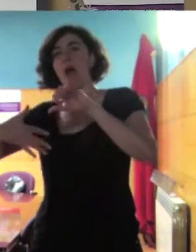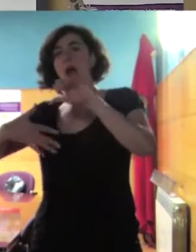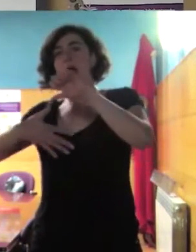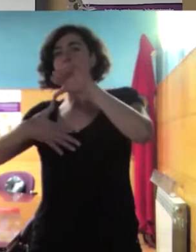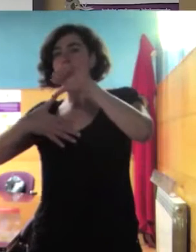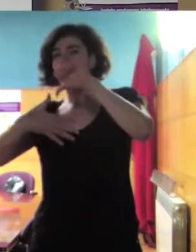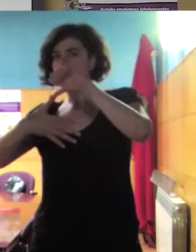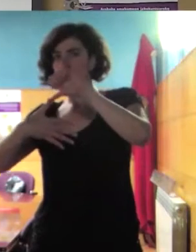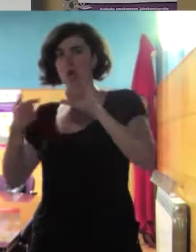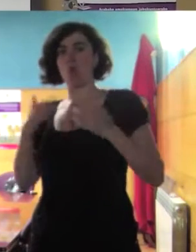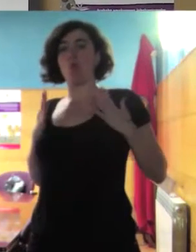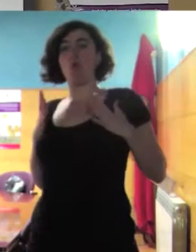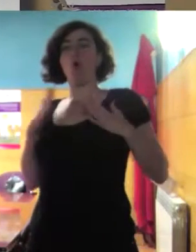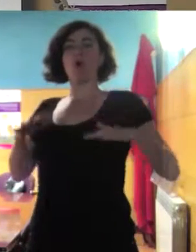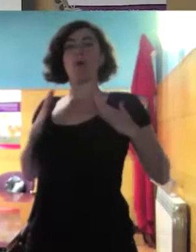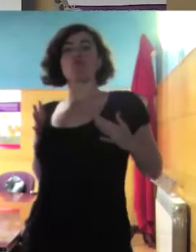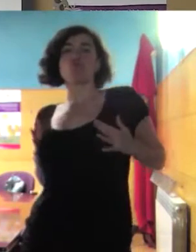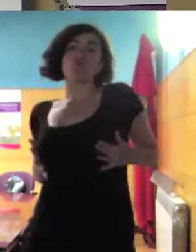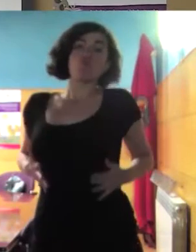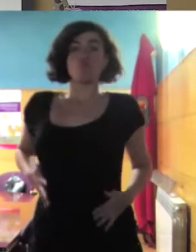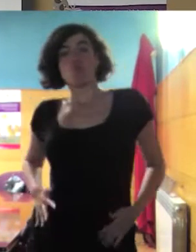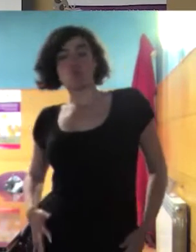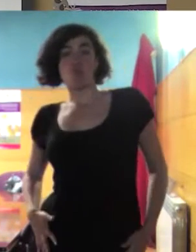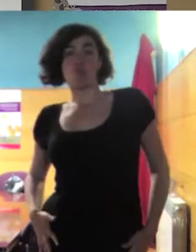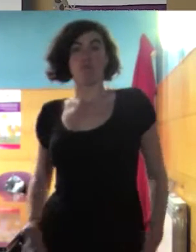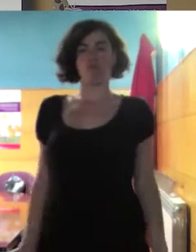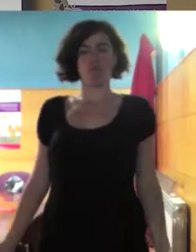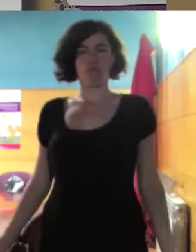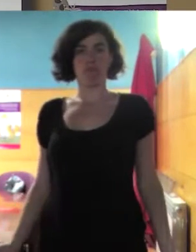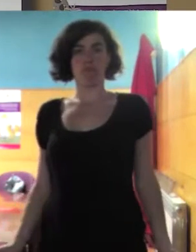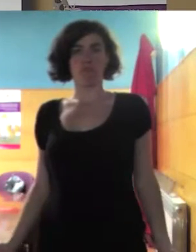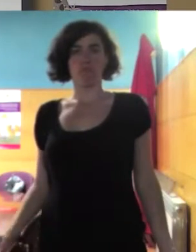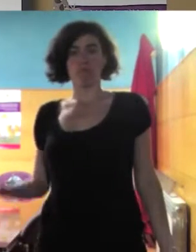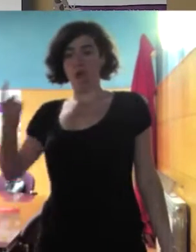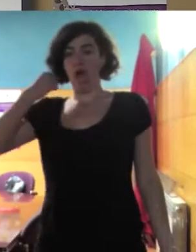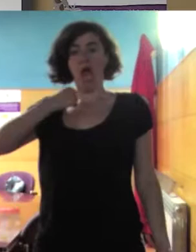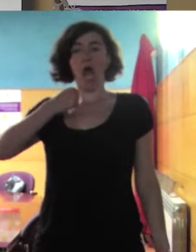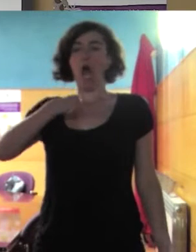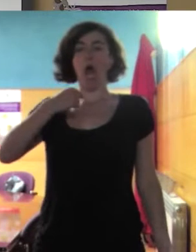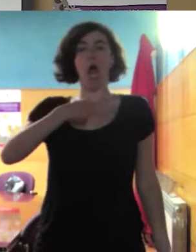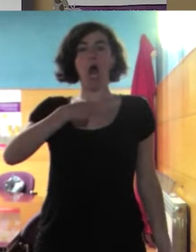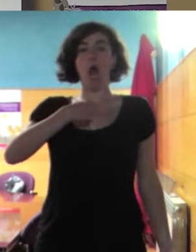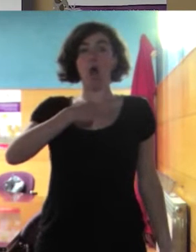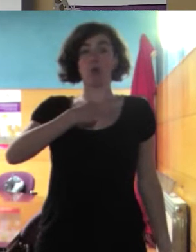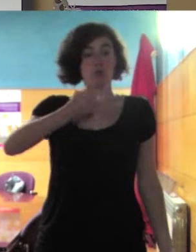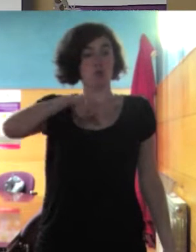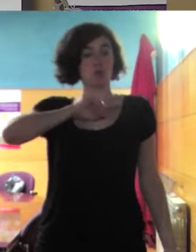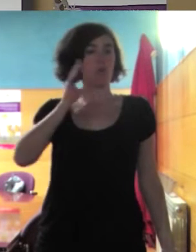ropa demasiado pegada al cuerpo esto no es algo que las mujeres de aquí hacemos pues bueno es